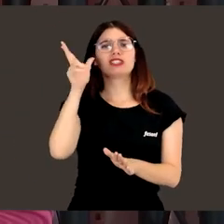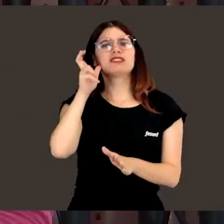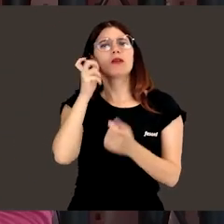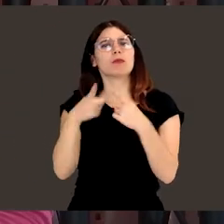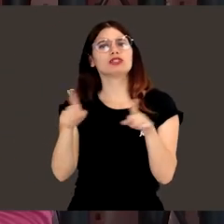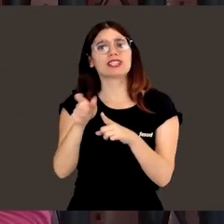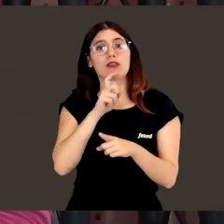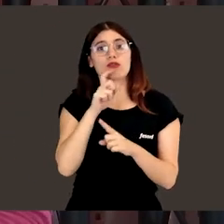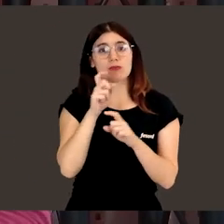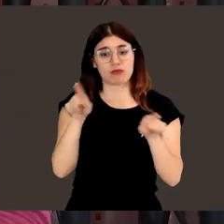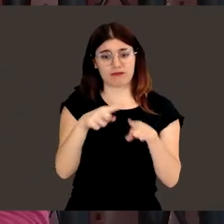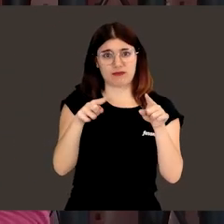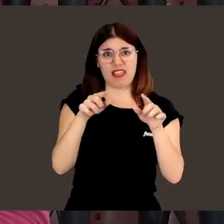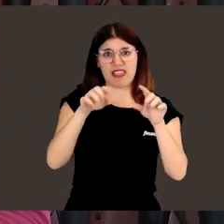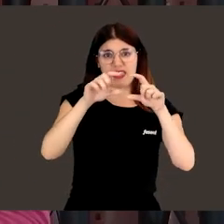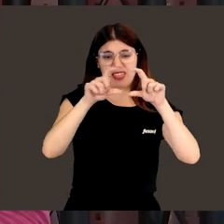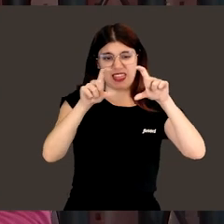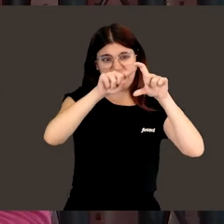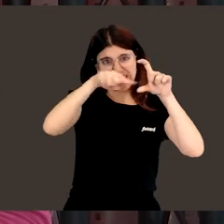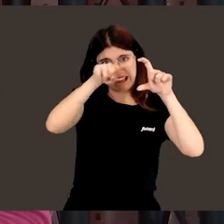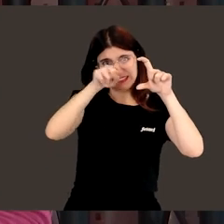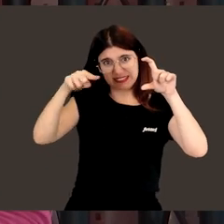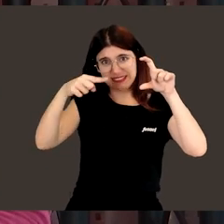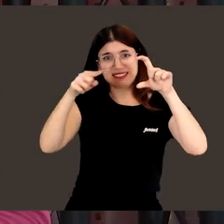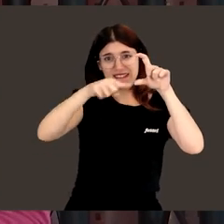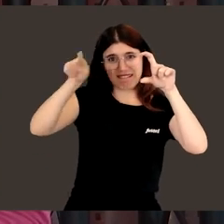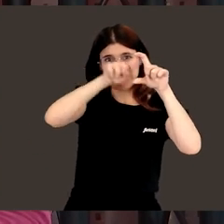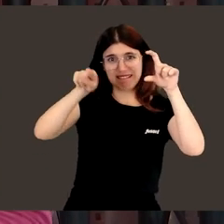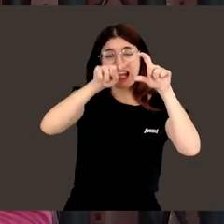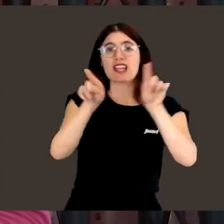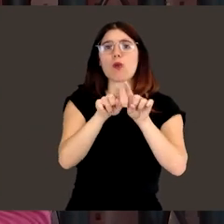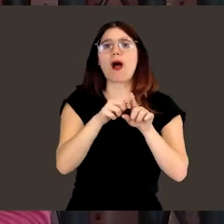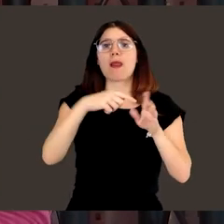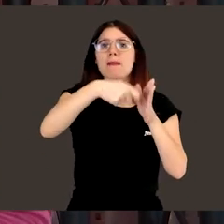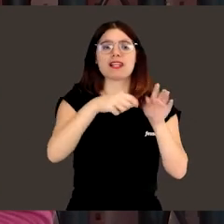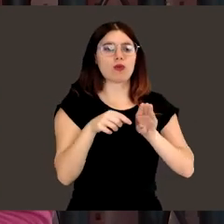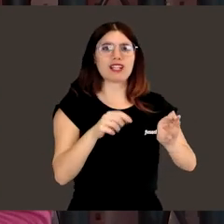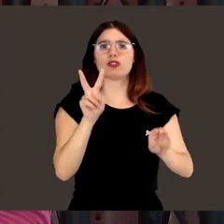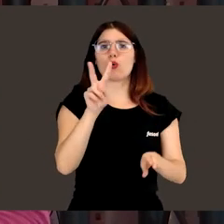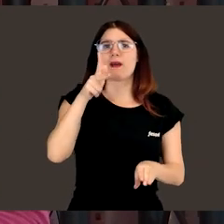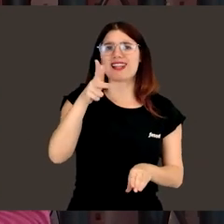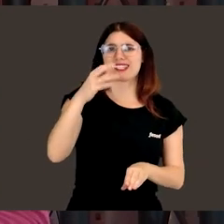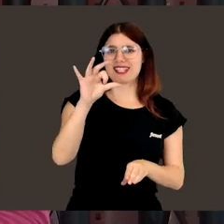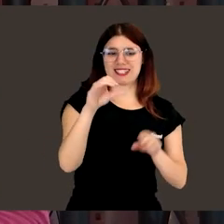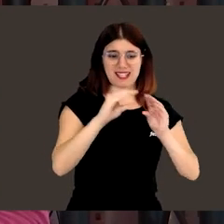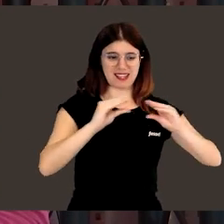ahora, oíamos la música por cassettes y veíamos las películas por